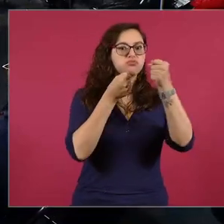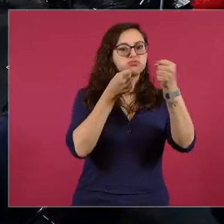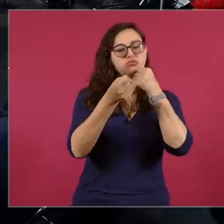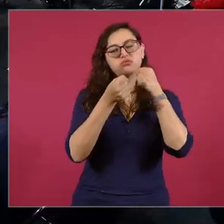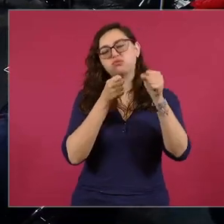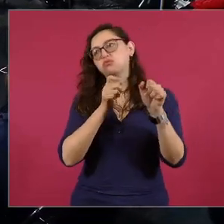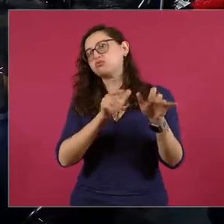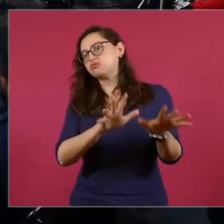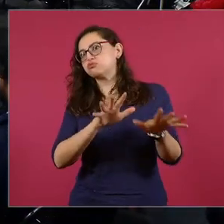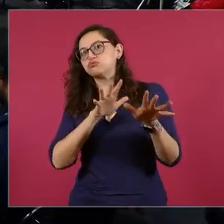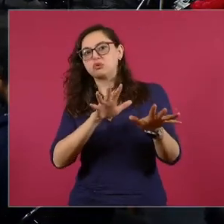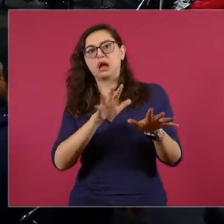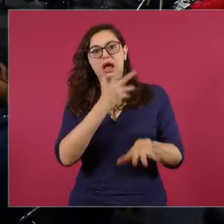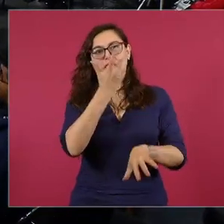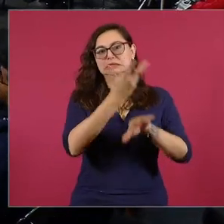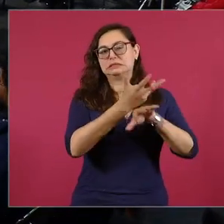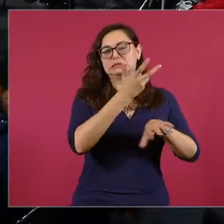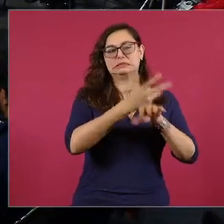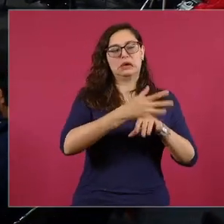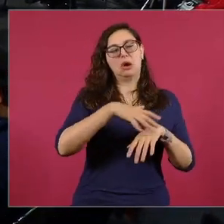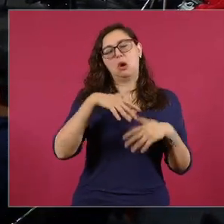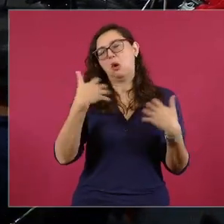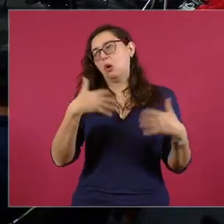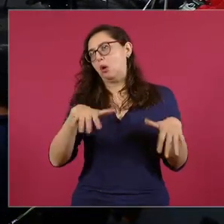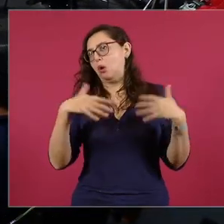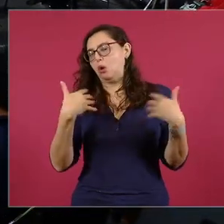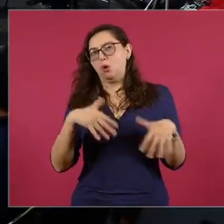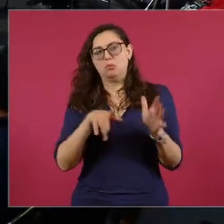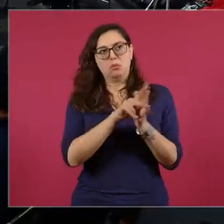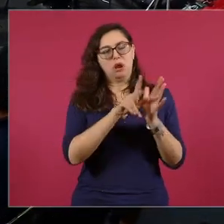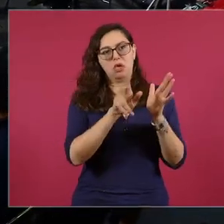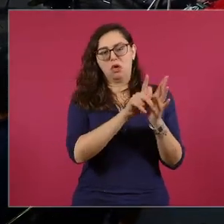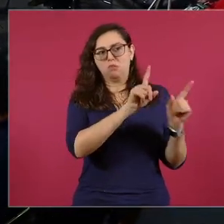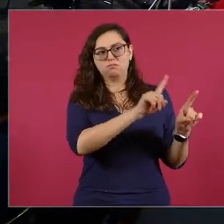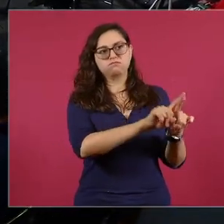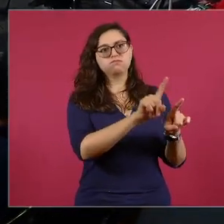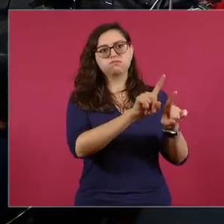el New York Times, el Washington Post, el Wall Street Journal.